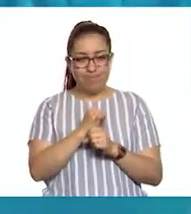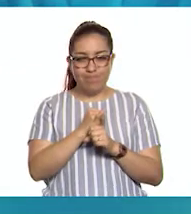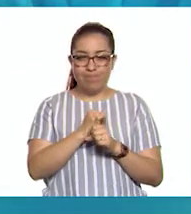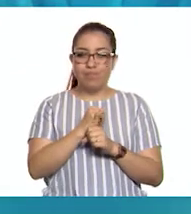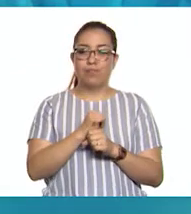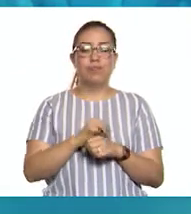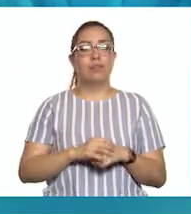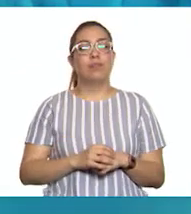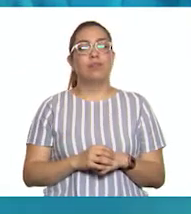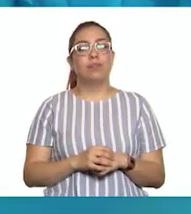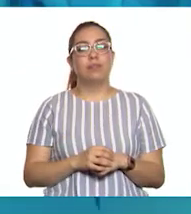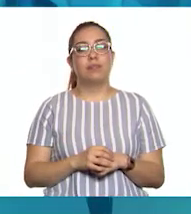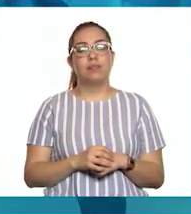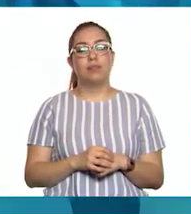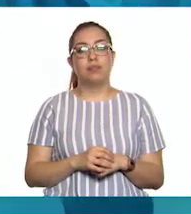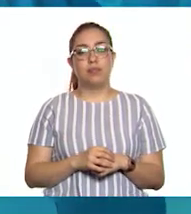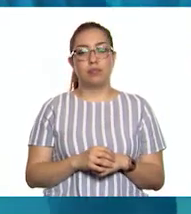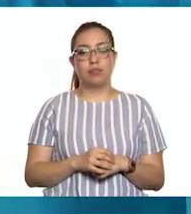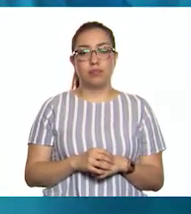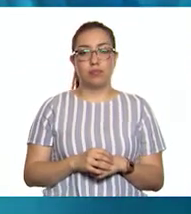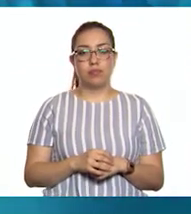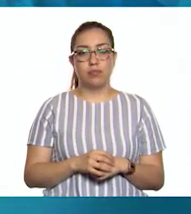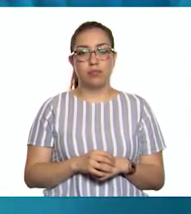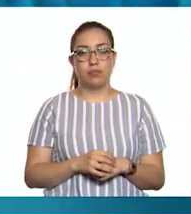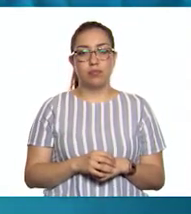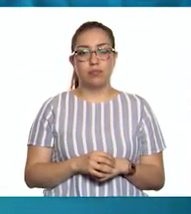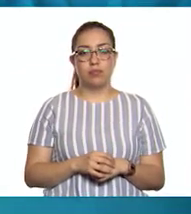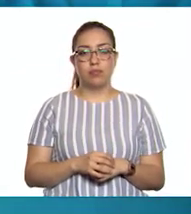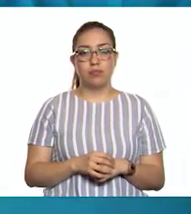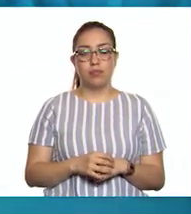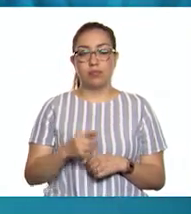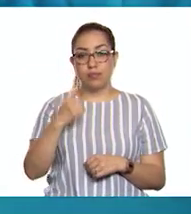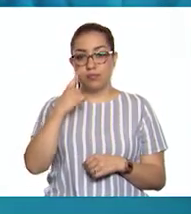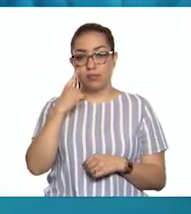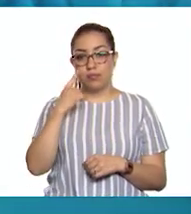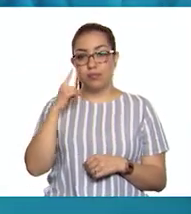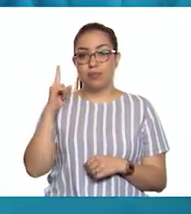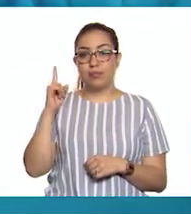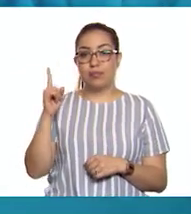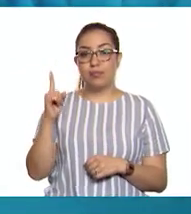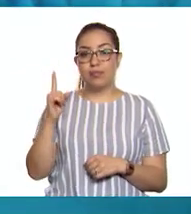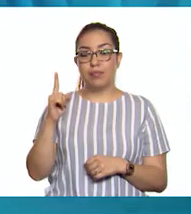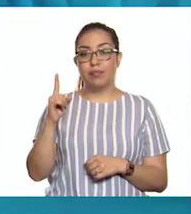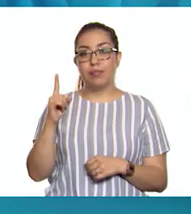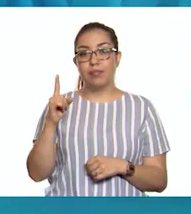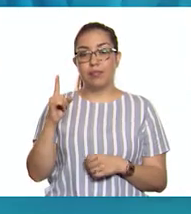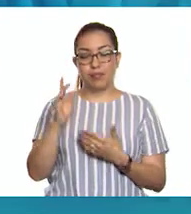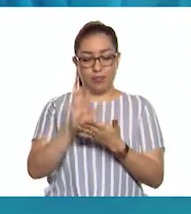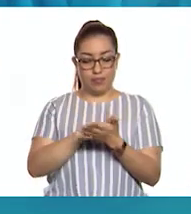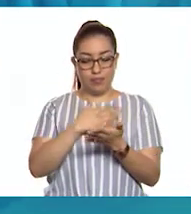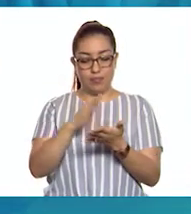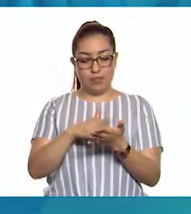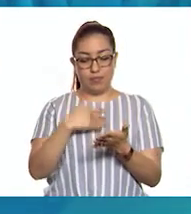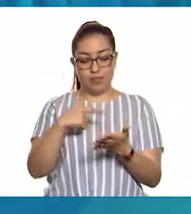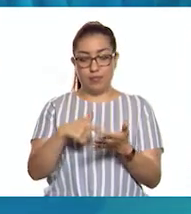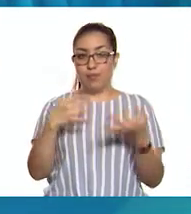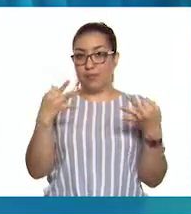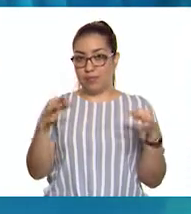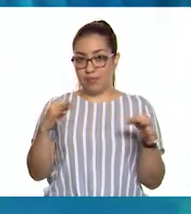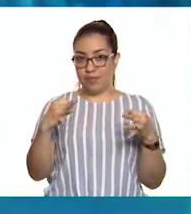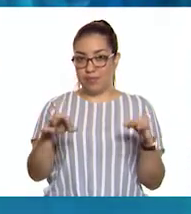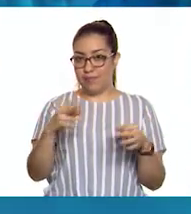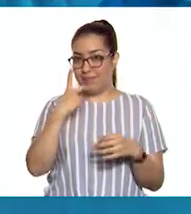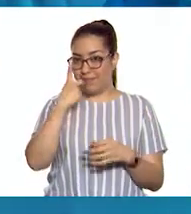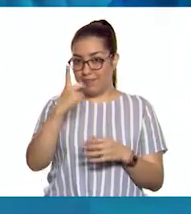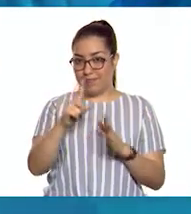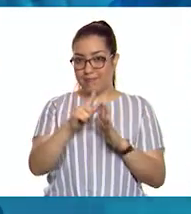vamos a buscar. Y dice, ah, mire, justo aquí en la página de la Comisión Nacional para el Conocimiento